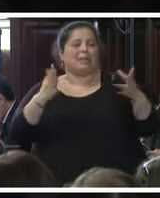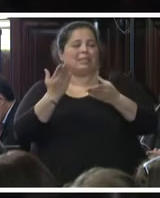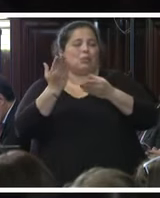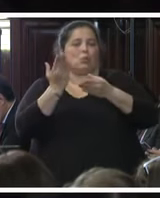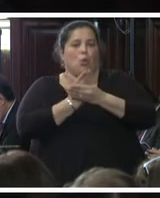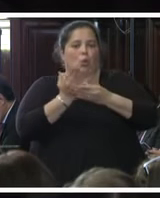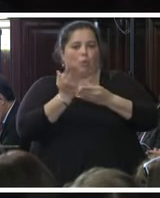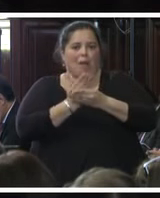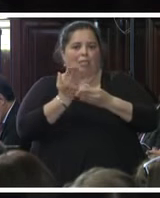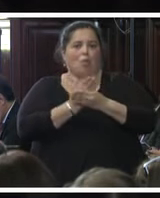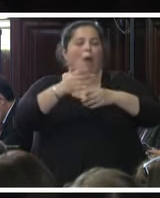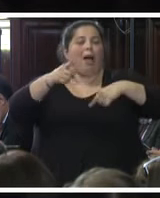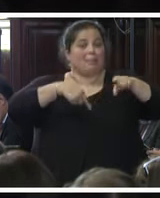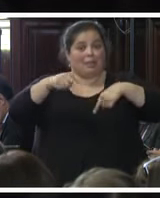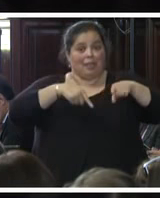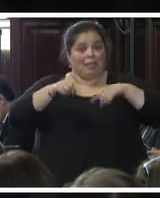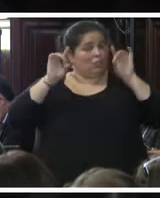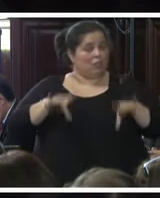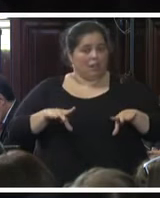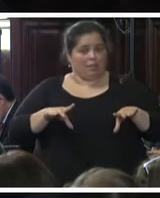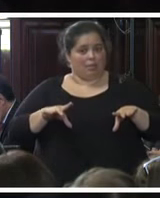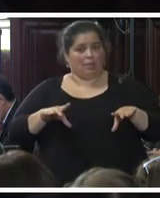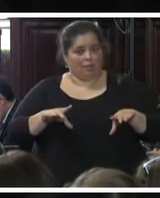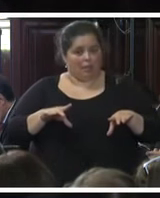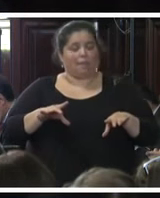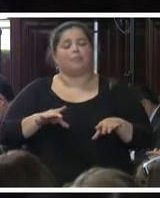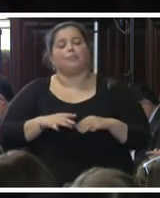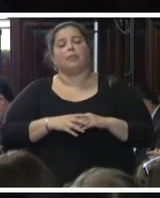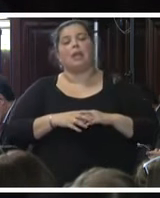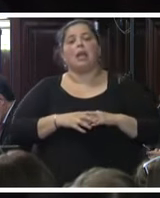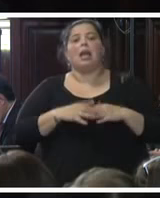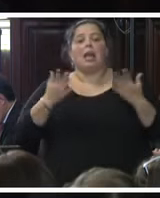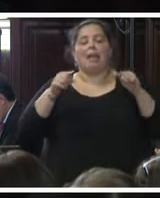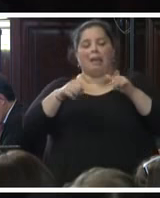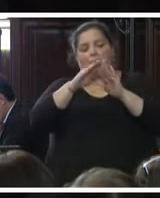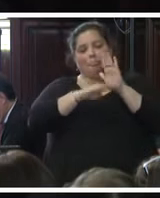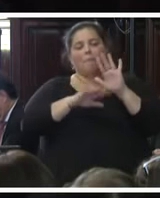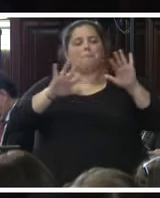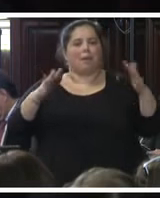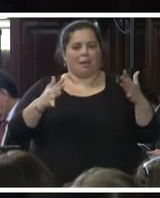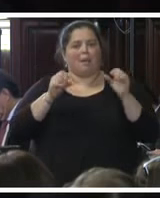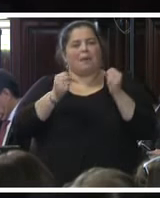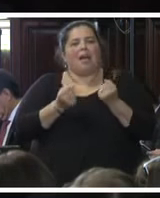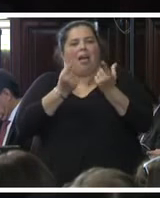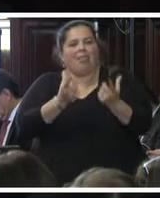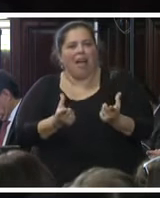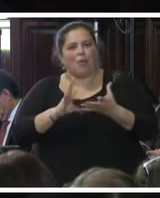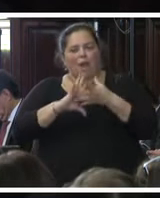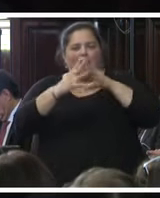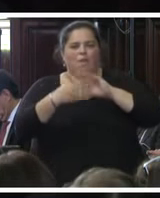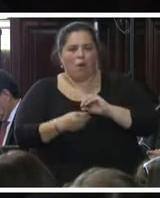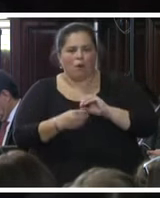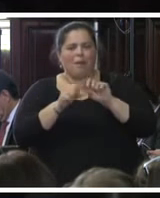administrativo, simplemente lo que se trató con ello fue de dar cuerpo a los temas